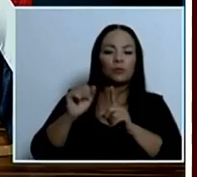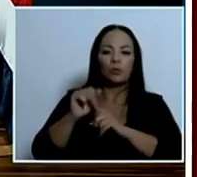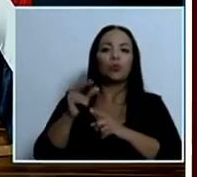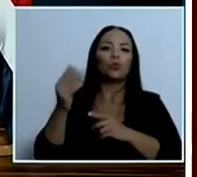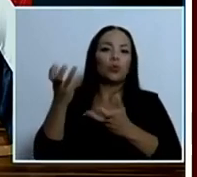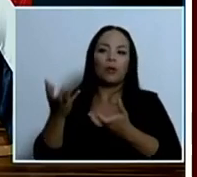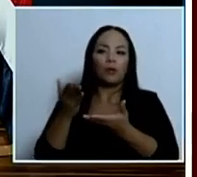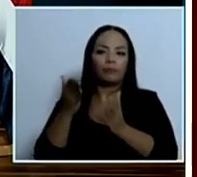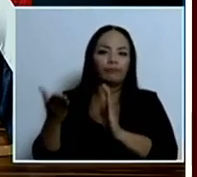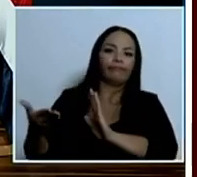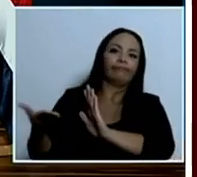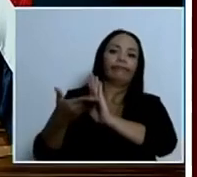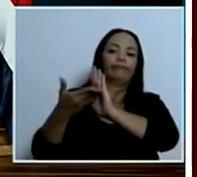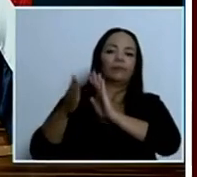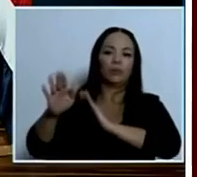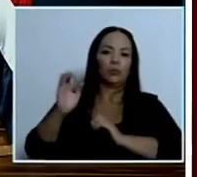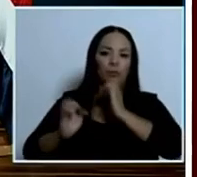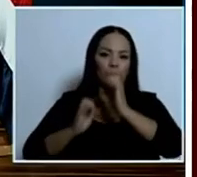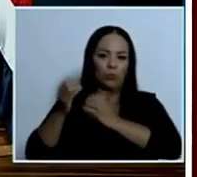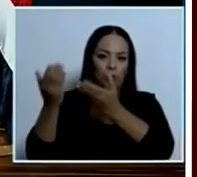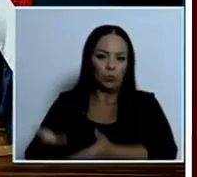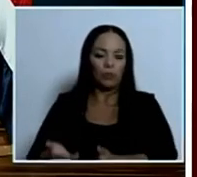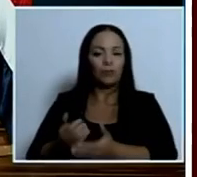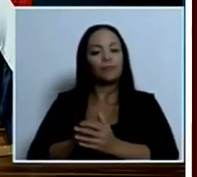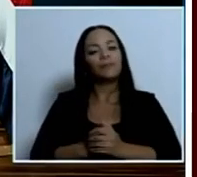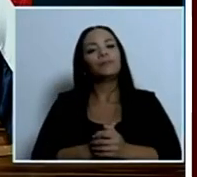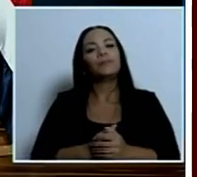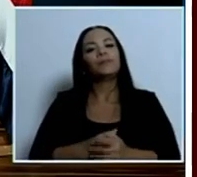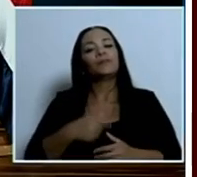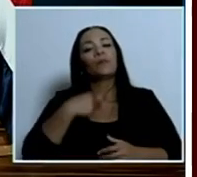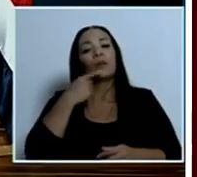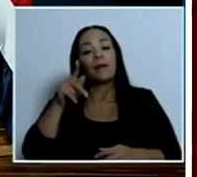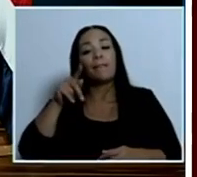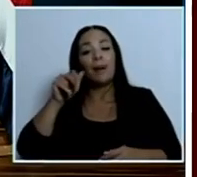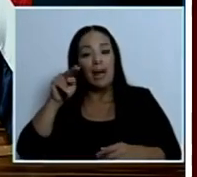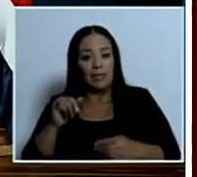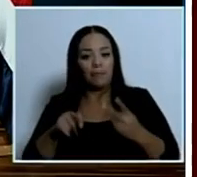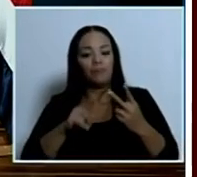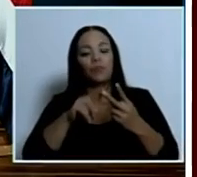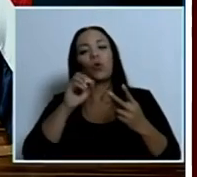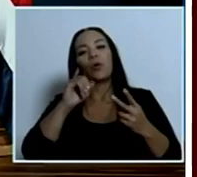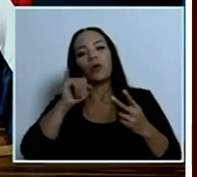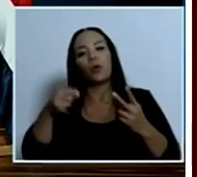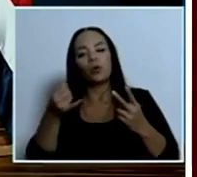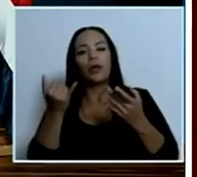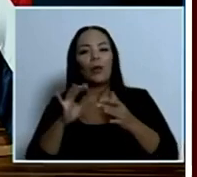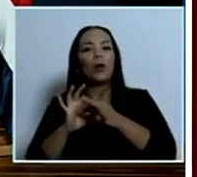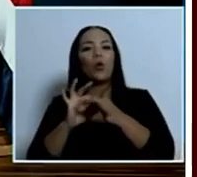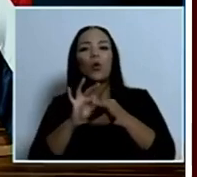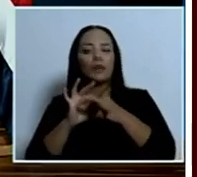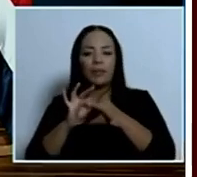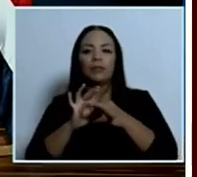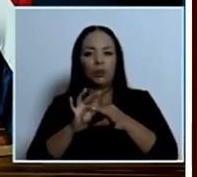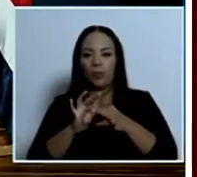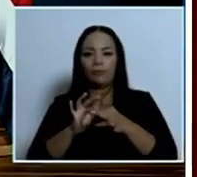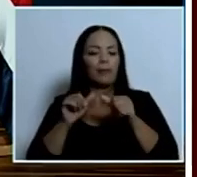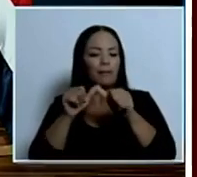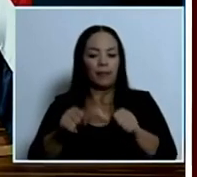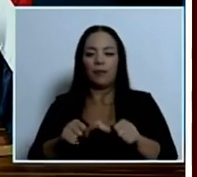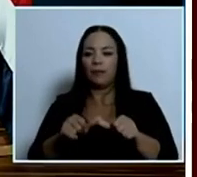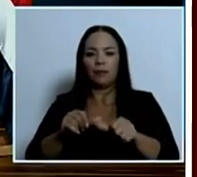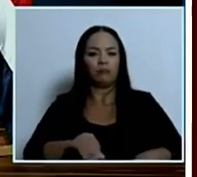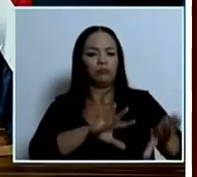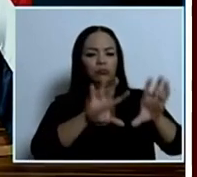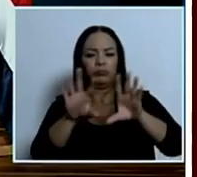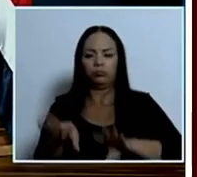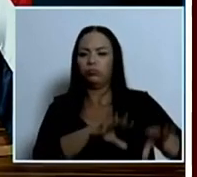su integridad emocional. Decirles, el PANI y el OIJ mantienen una coordinación permanente de 24-7 para